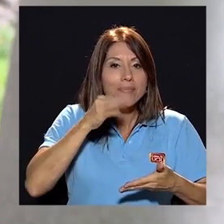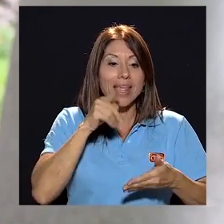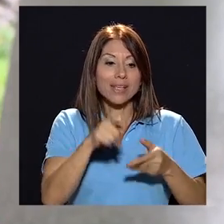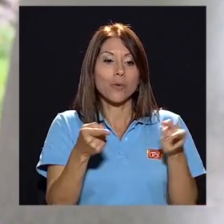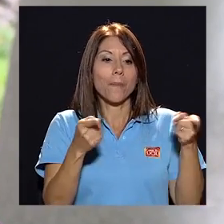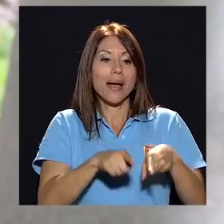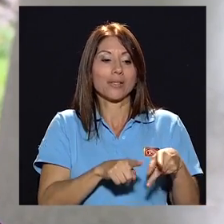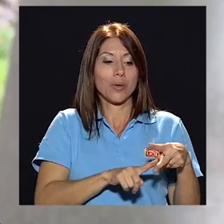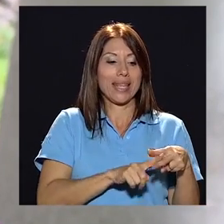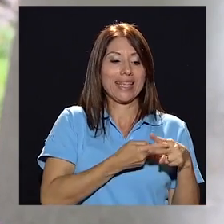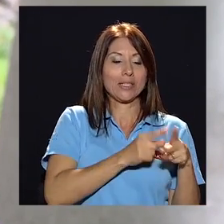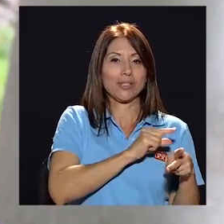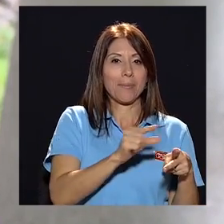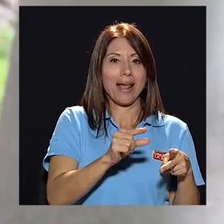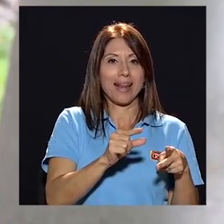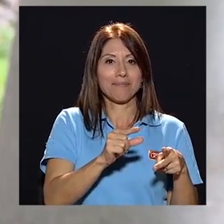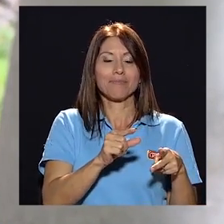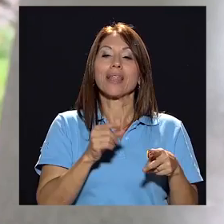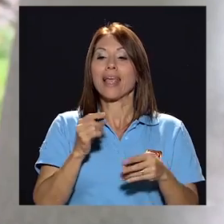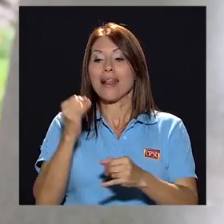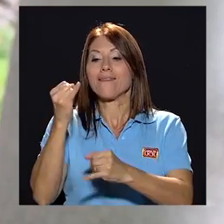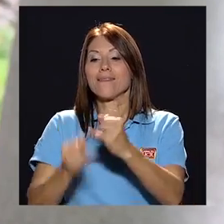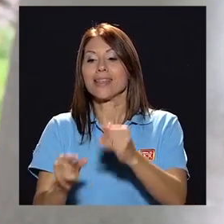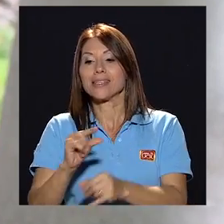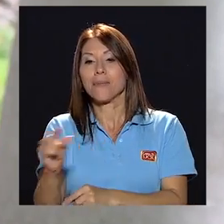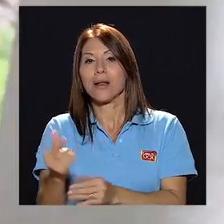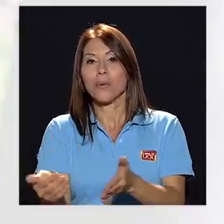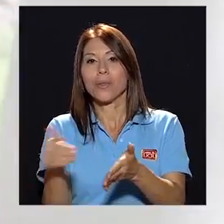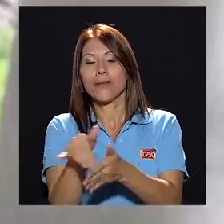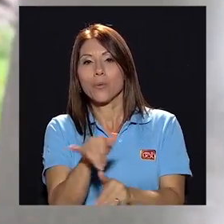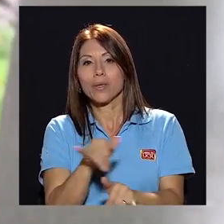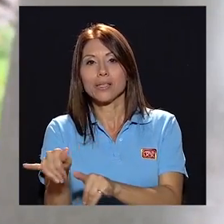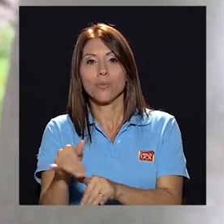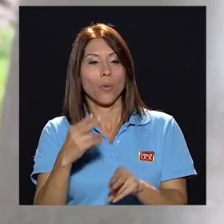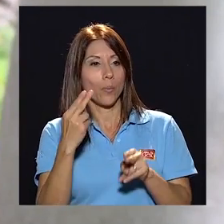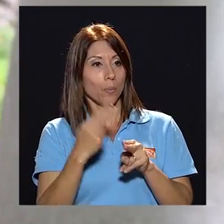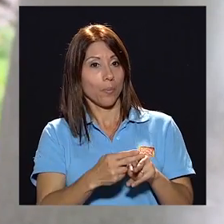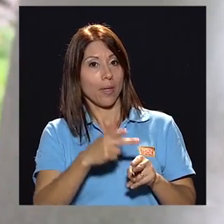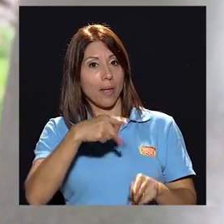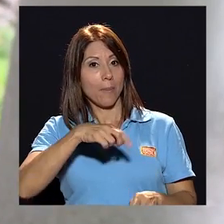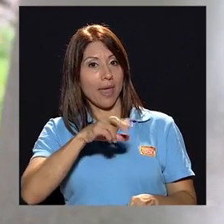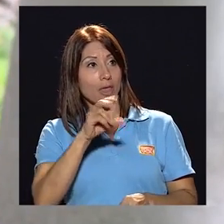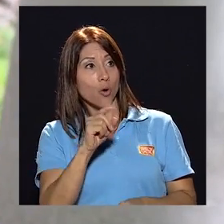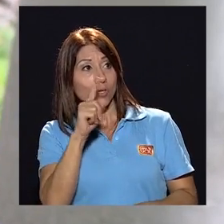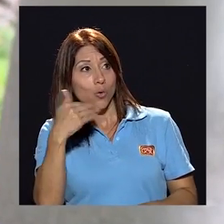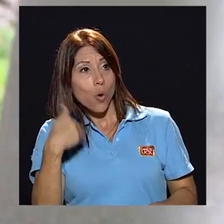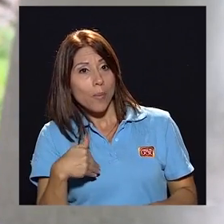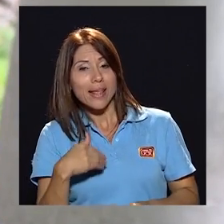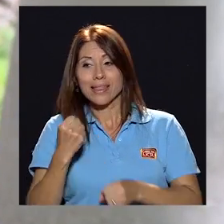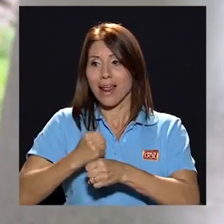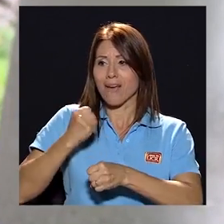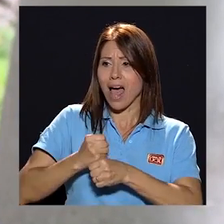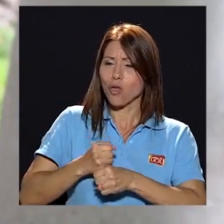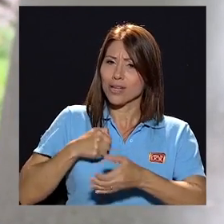eso pasa el inicio de semana y el fin de semana generalmente me toca lo mismo ¿Pedro es un hombre? trabajador insistente incisivo